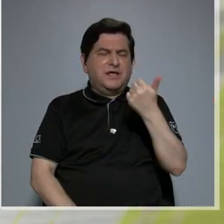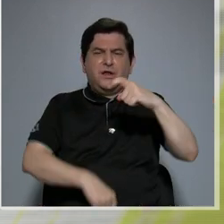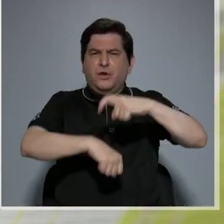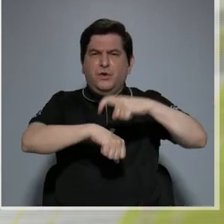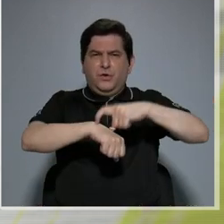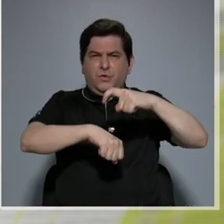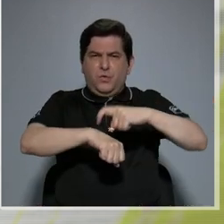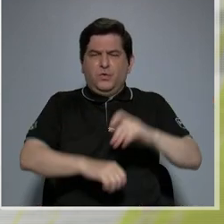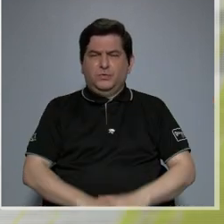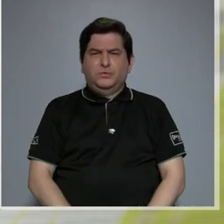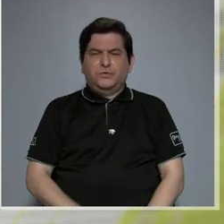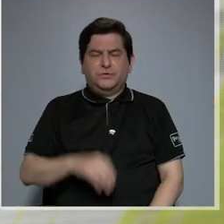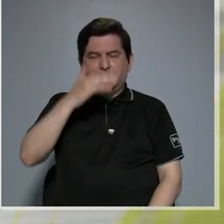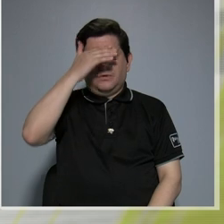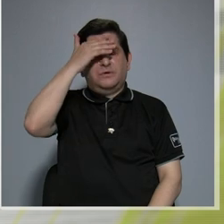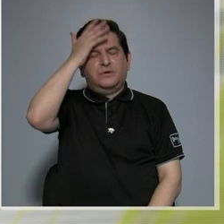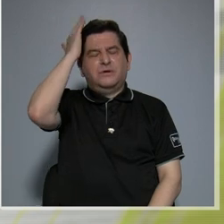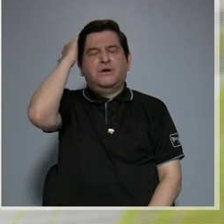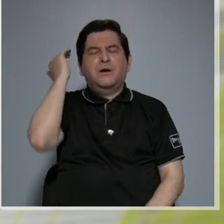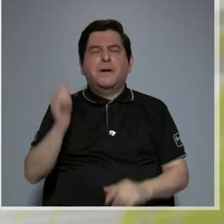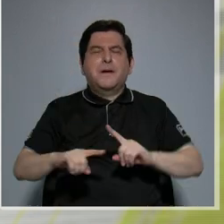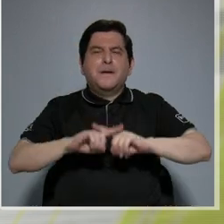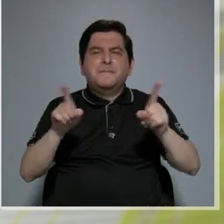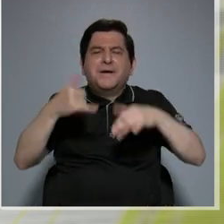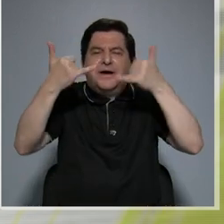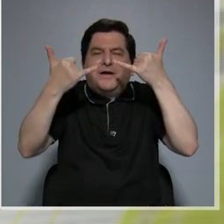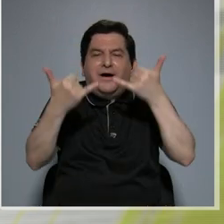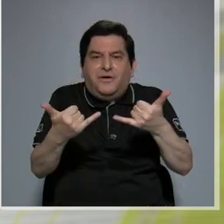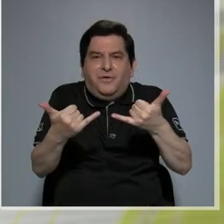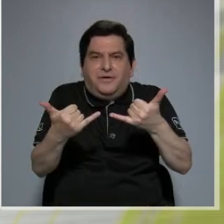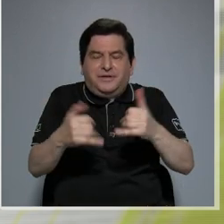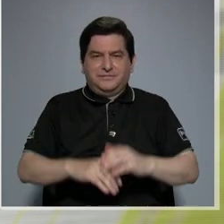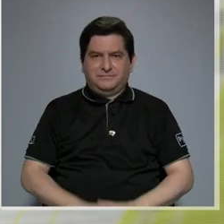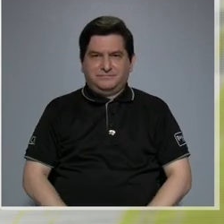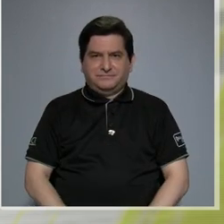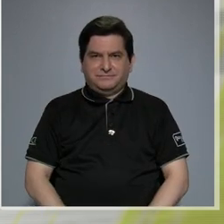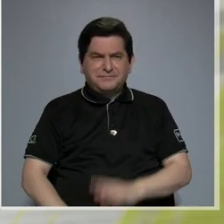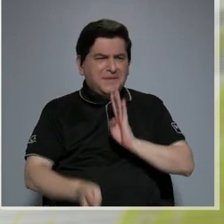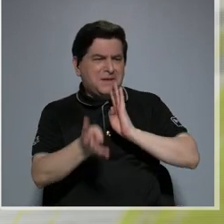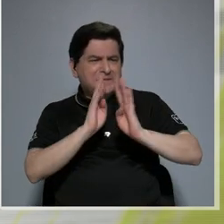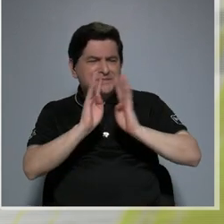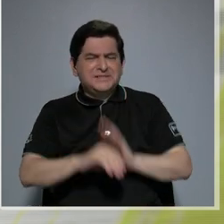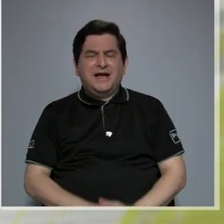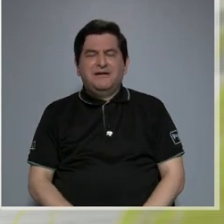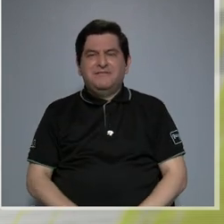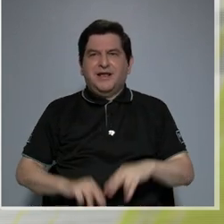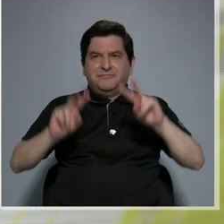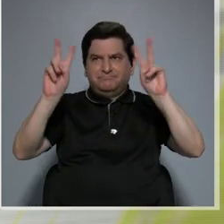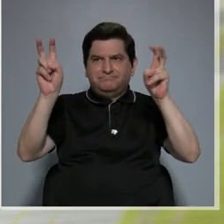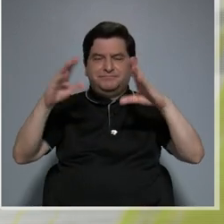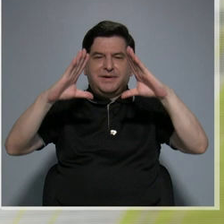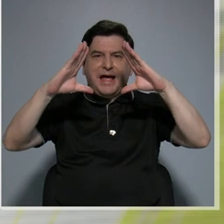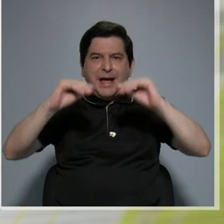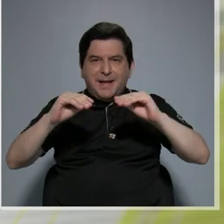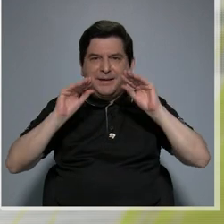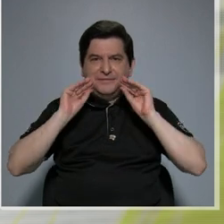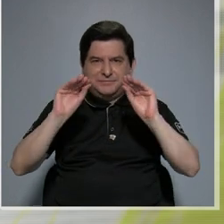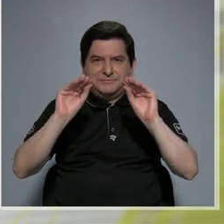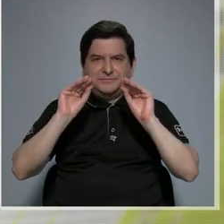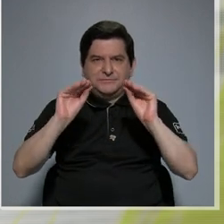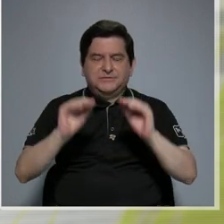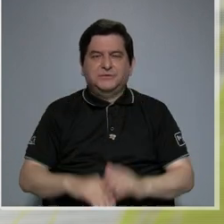momentos. Sin embargo, en este momento en donde se ha hablado del apagón educativo, se ha hablado,